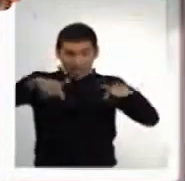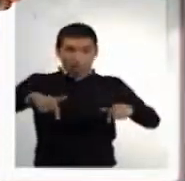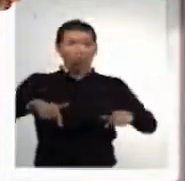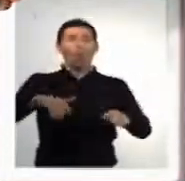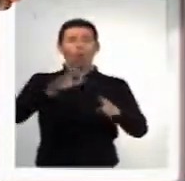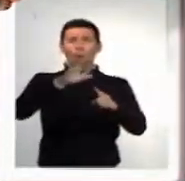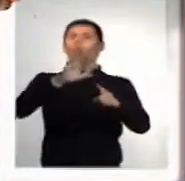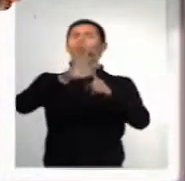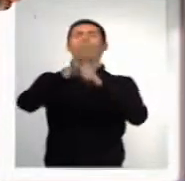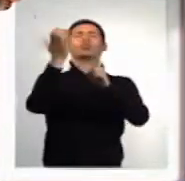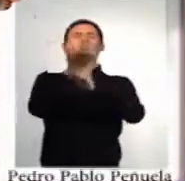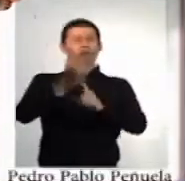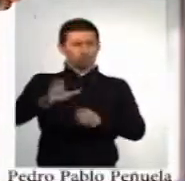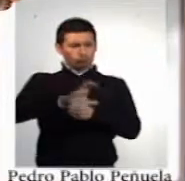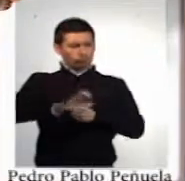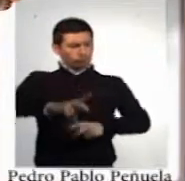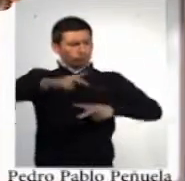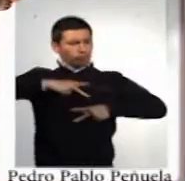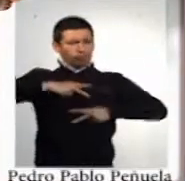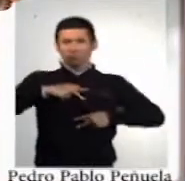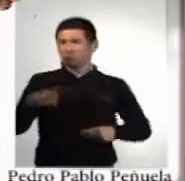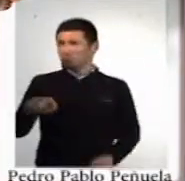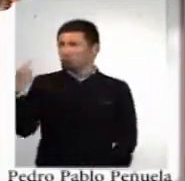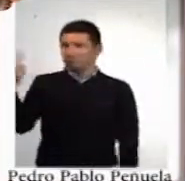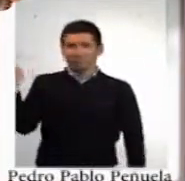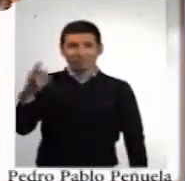Con la cultura ciudadana que tenemos en Colombia,